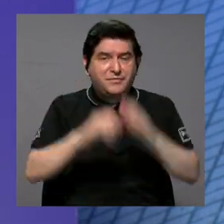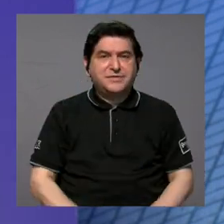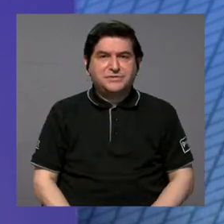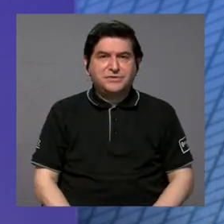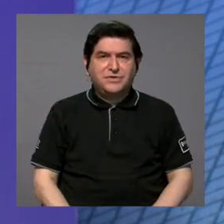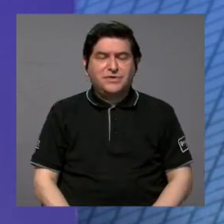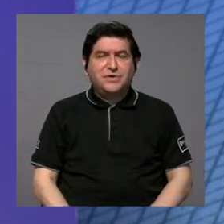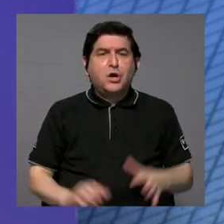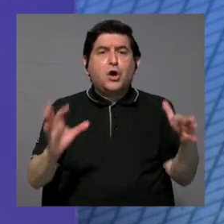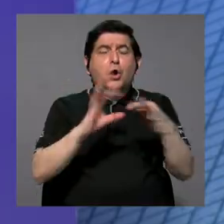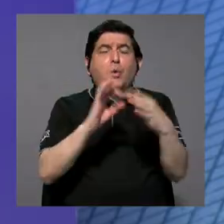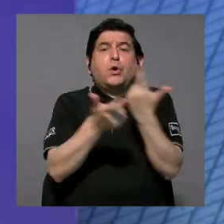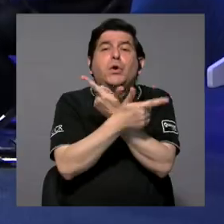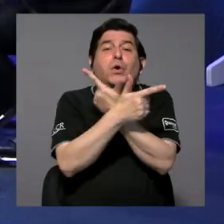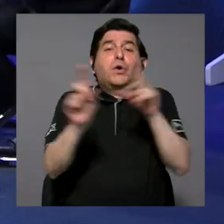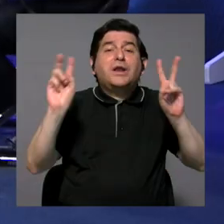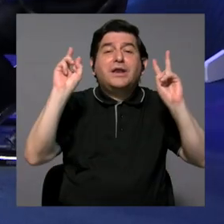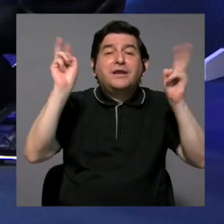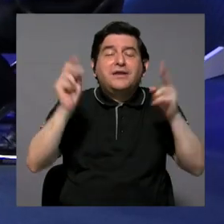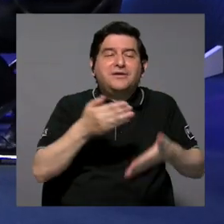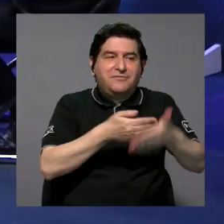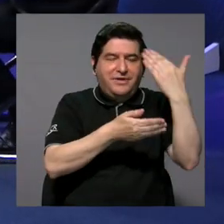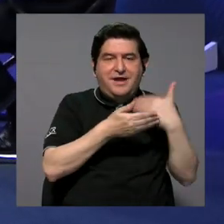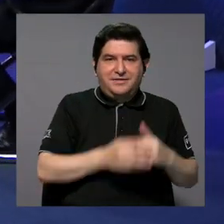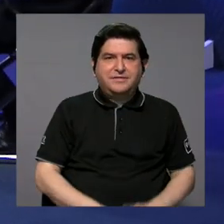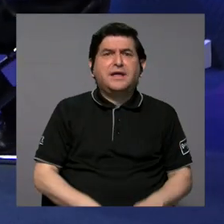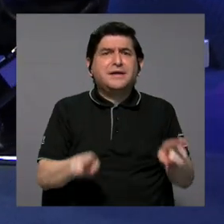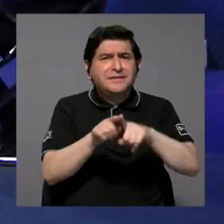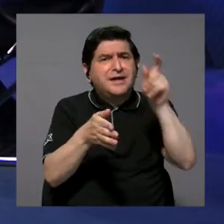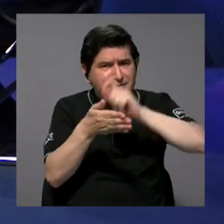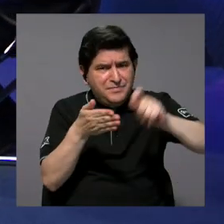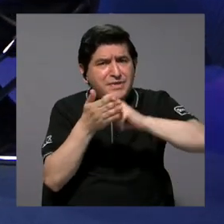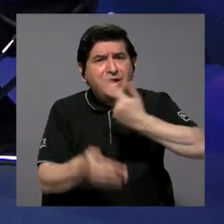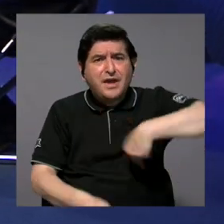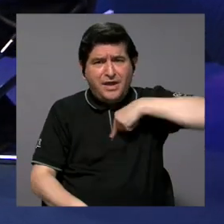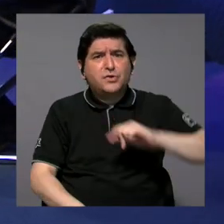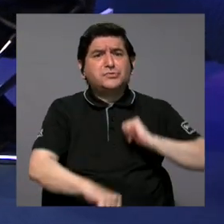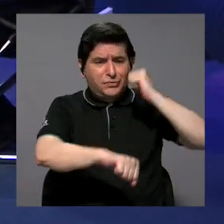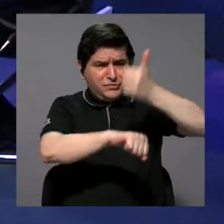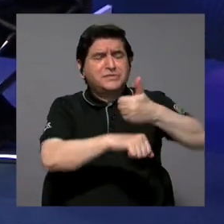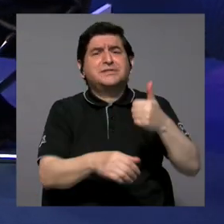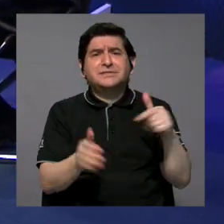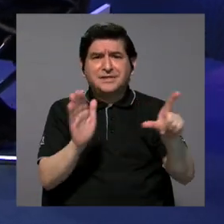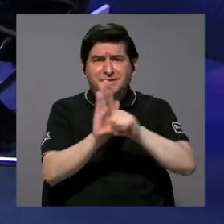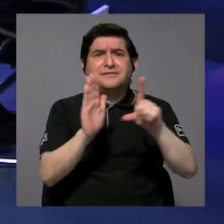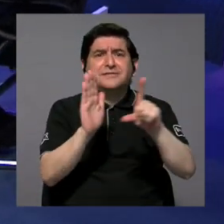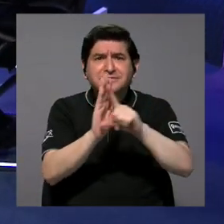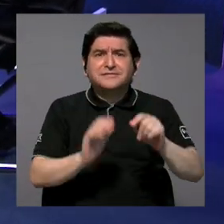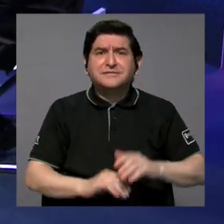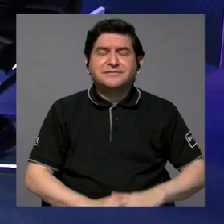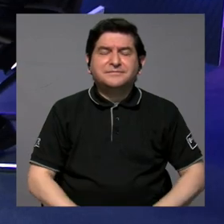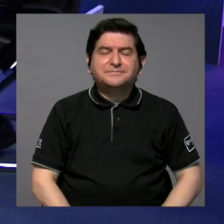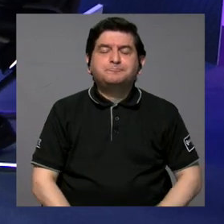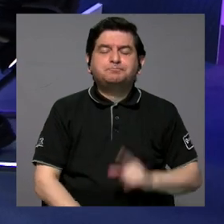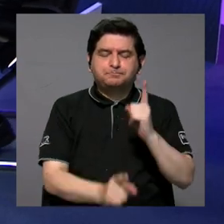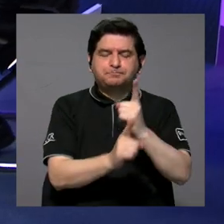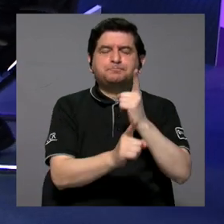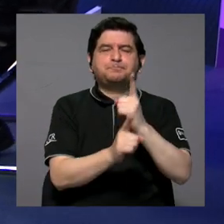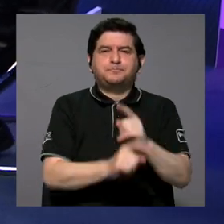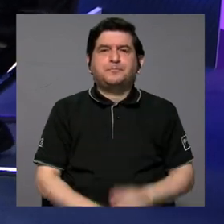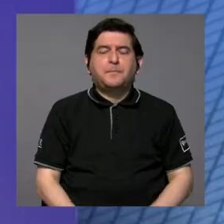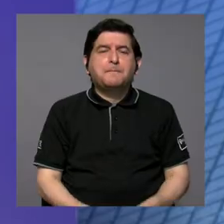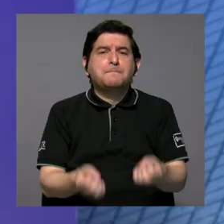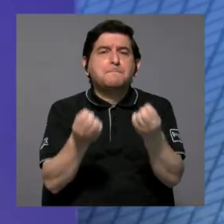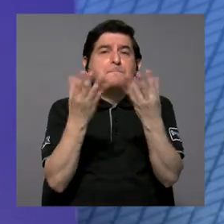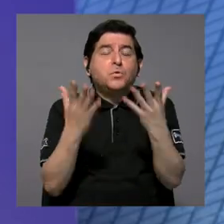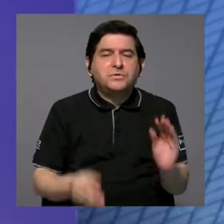uniones libres, como se llamaba en ese momento. el impulso y en la redacción, nosotros formulamos la ley, ¿verdad? Claro, y efectivamente había